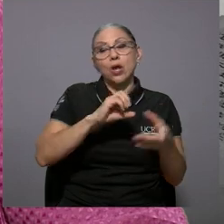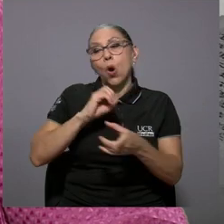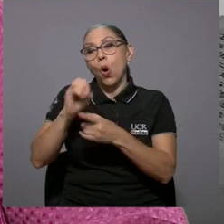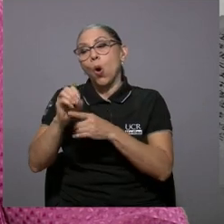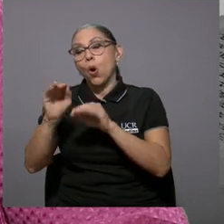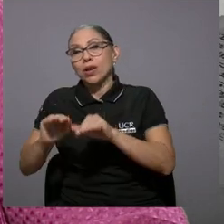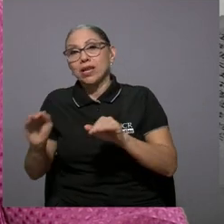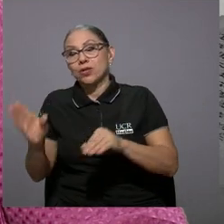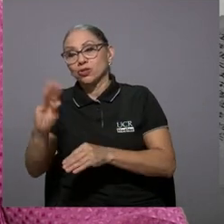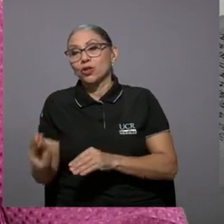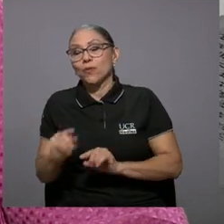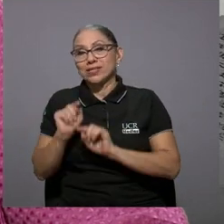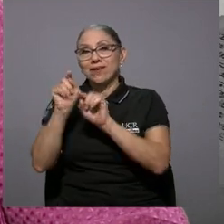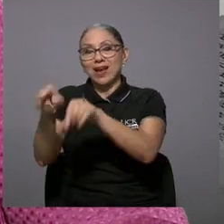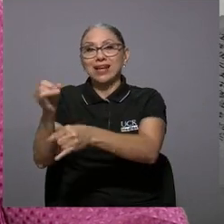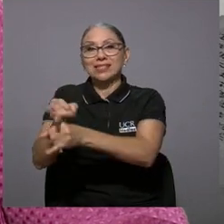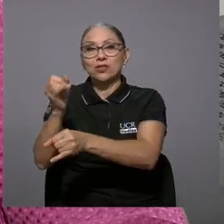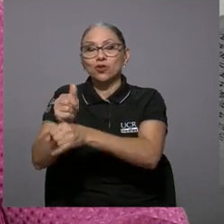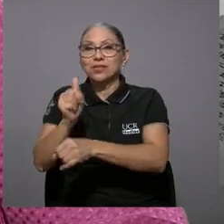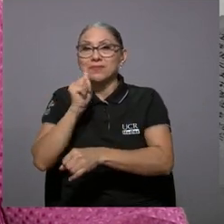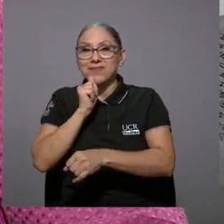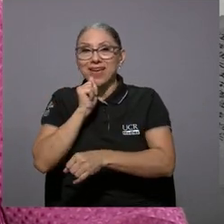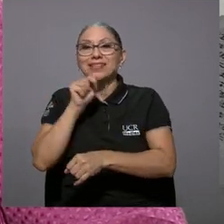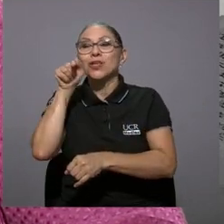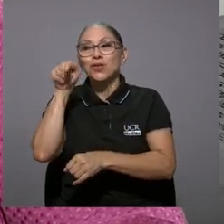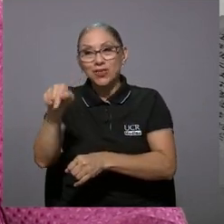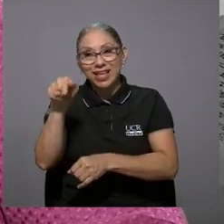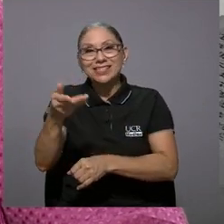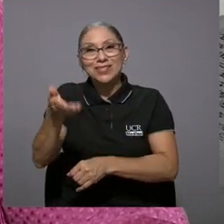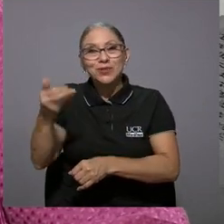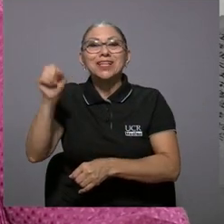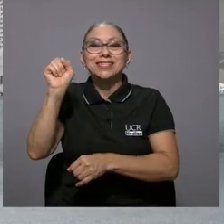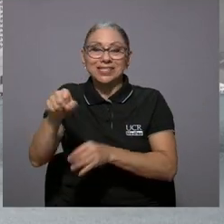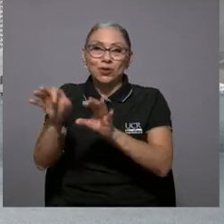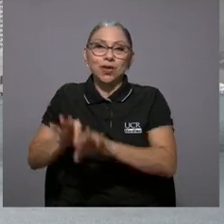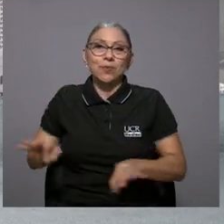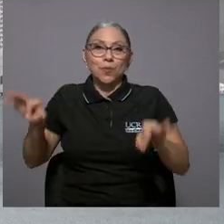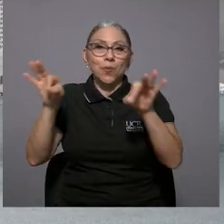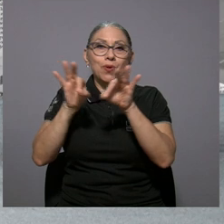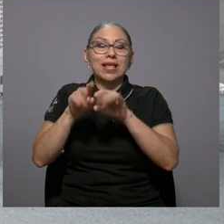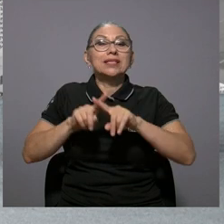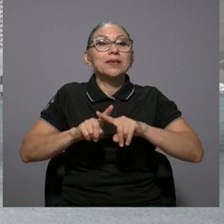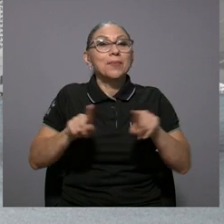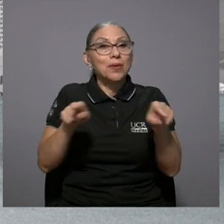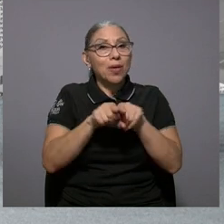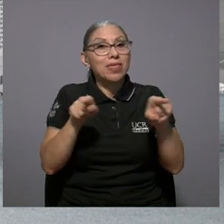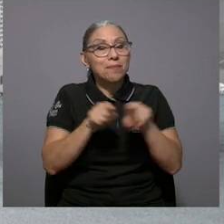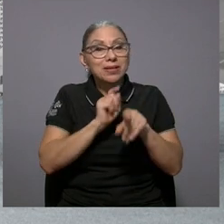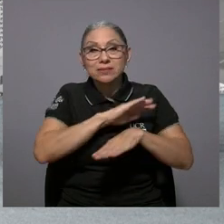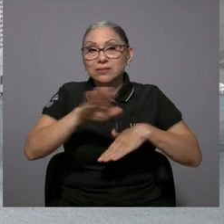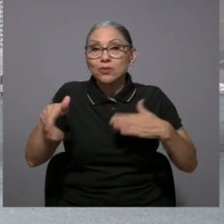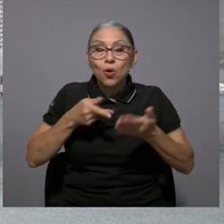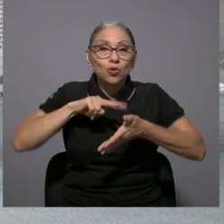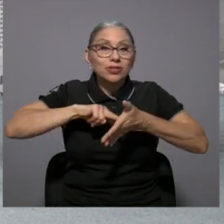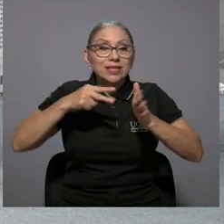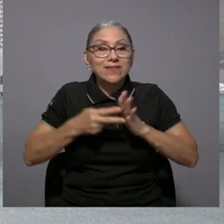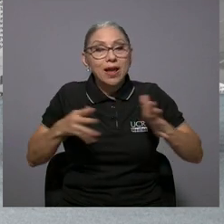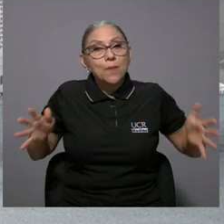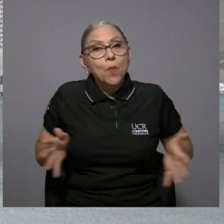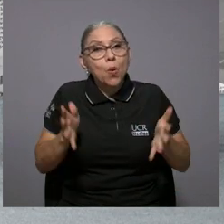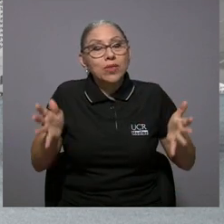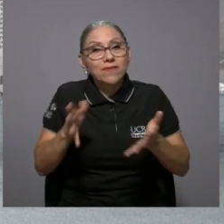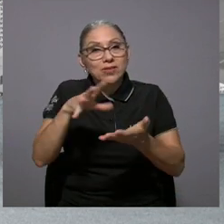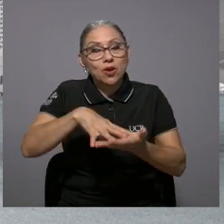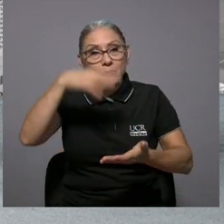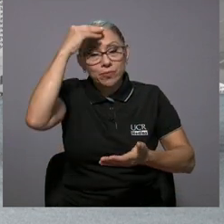instituciones privadas en donde esas cosas sí son importantes. Pero, además, todo es una